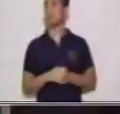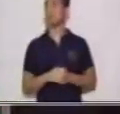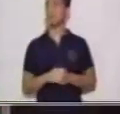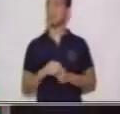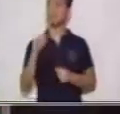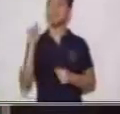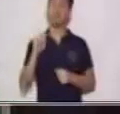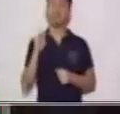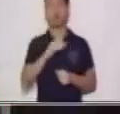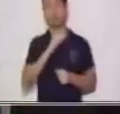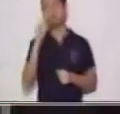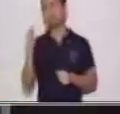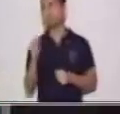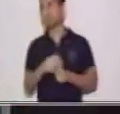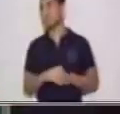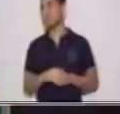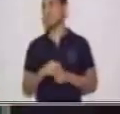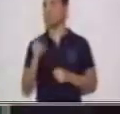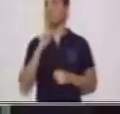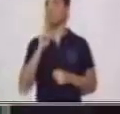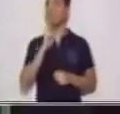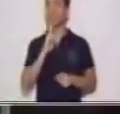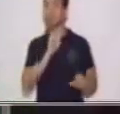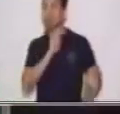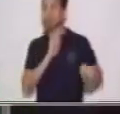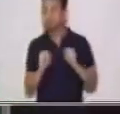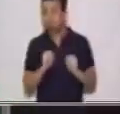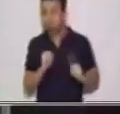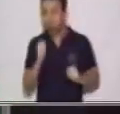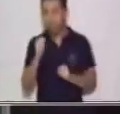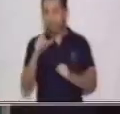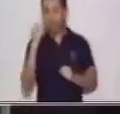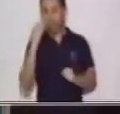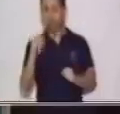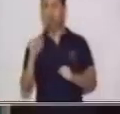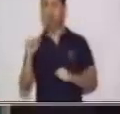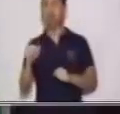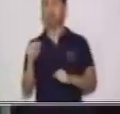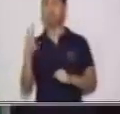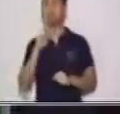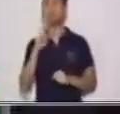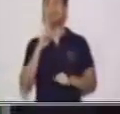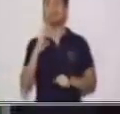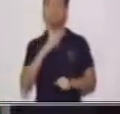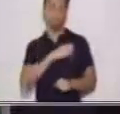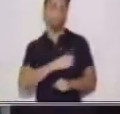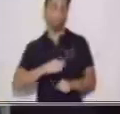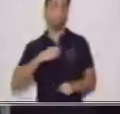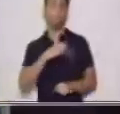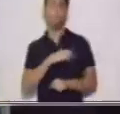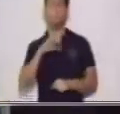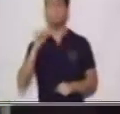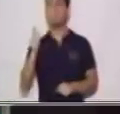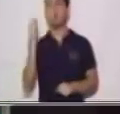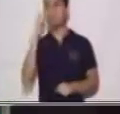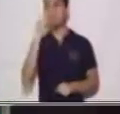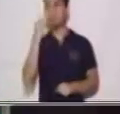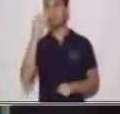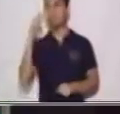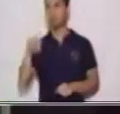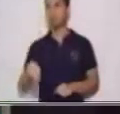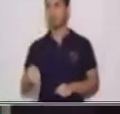vamos a lo siguiente. Esos son verbos de acción. Veamos los verbos de pasión. ¿Tenemos alguno aquí?